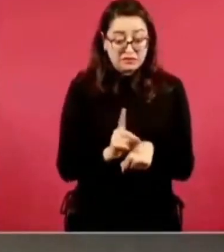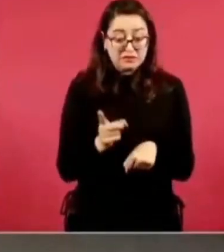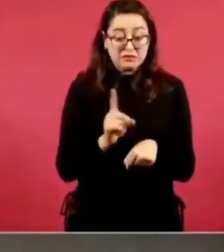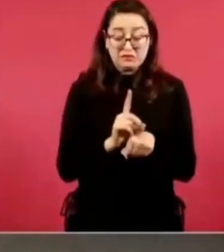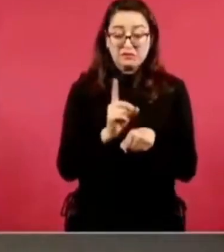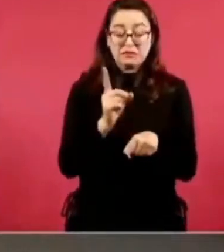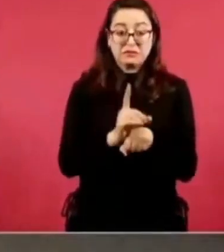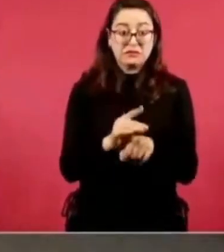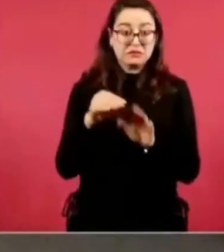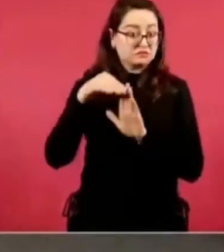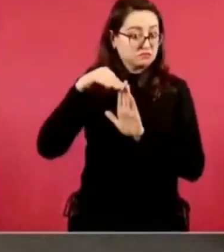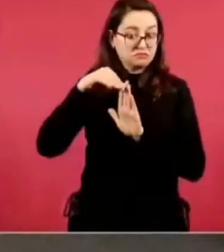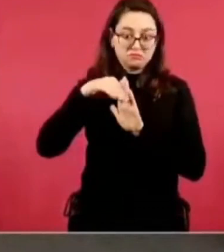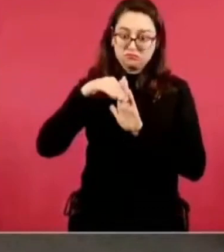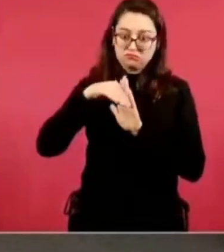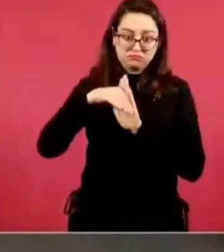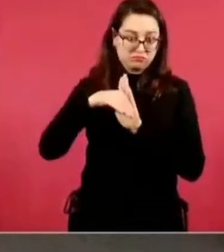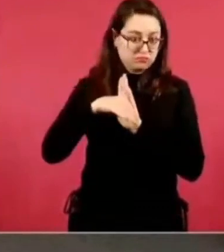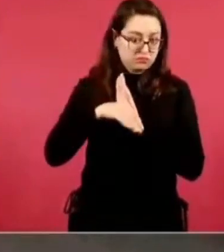tendencia, íbamos en picada.